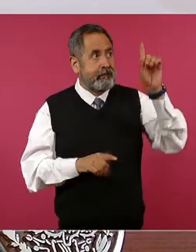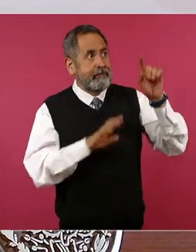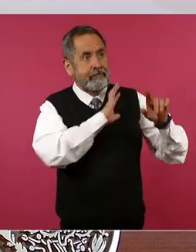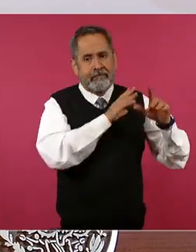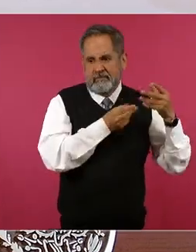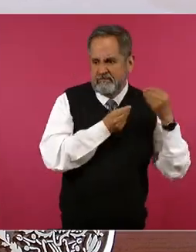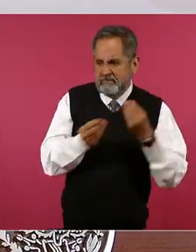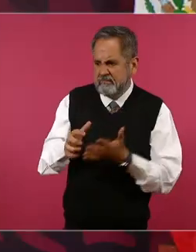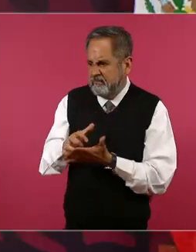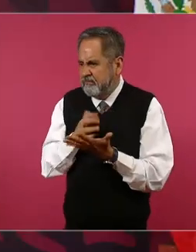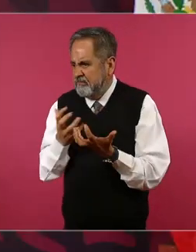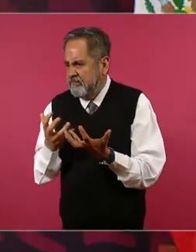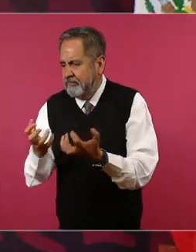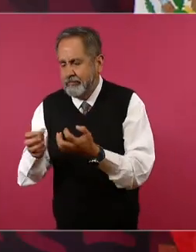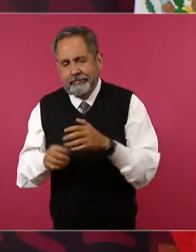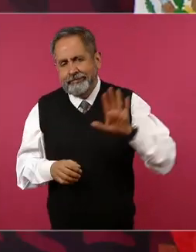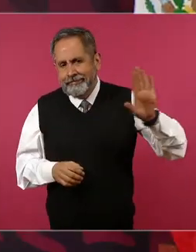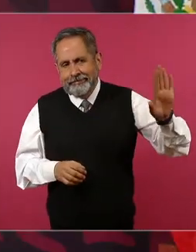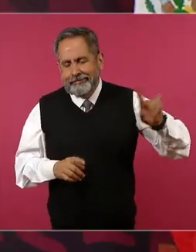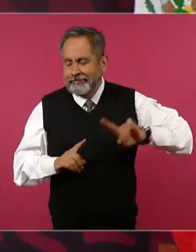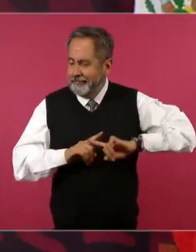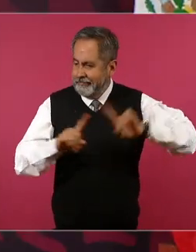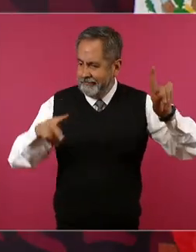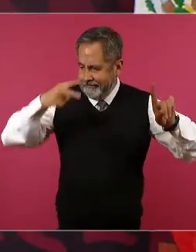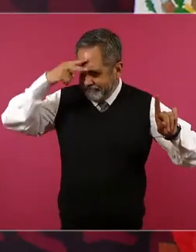con todo respeto